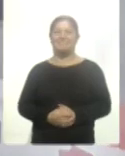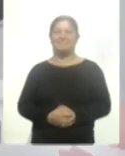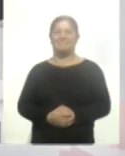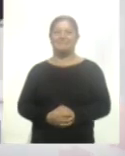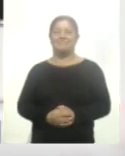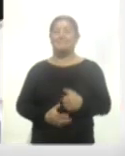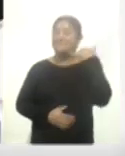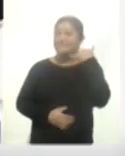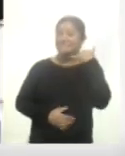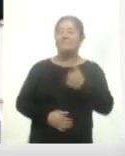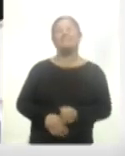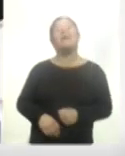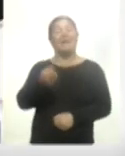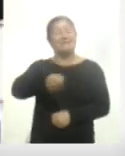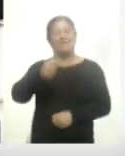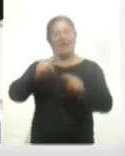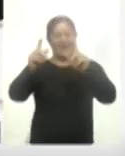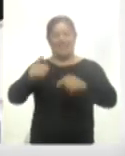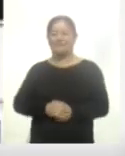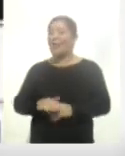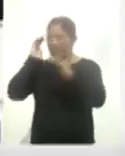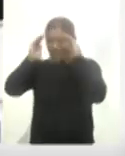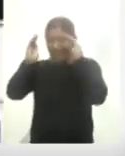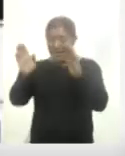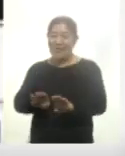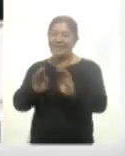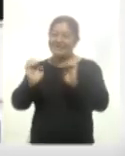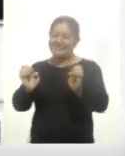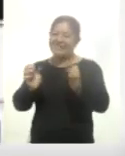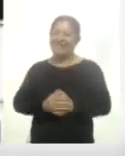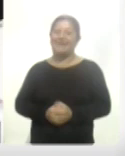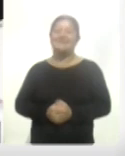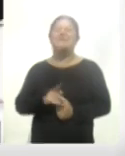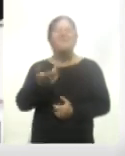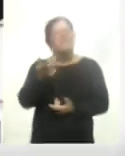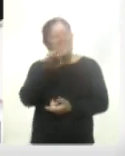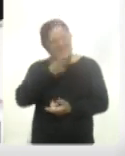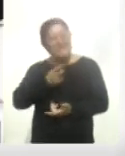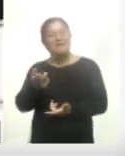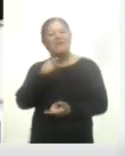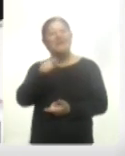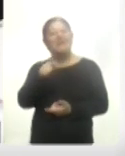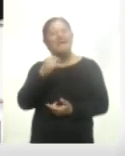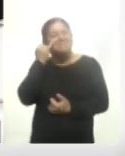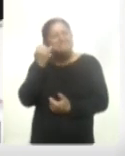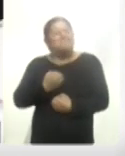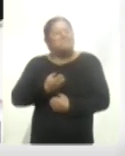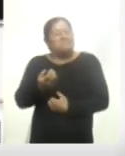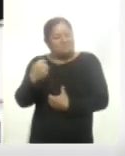Buenas tardes, Atlascala. Hola, ¿qué tal? ¿Cómo estás? Platícanos, ¿qué te inspiró para escribir este guión?